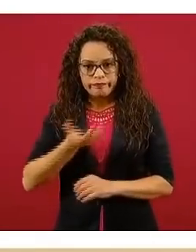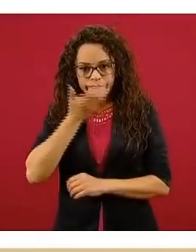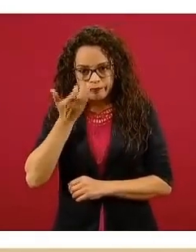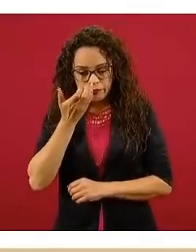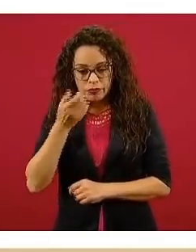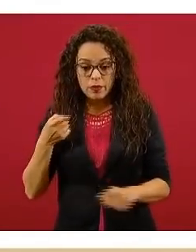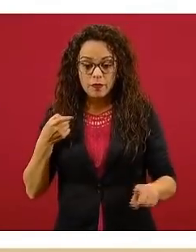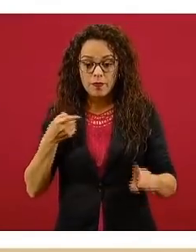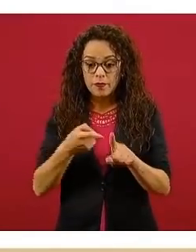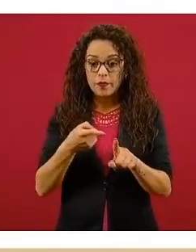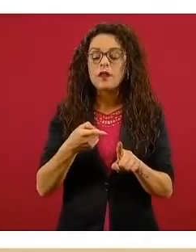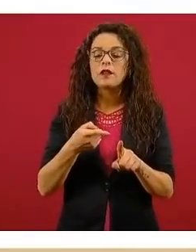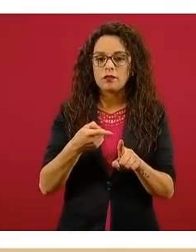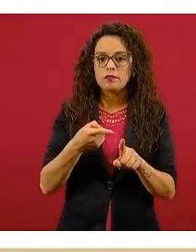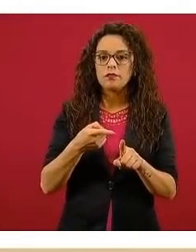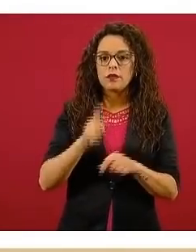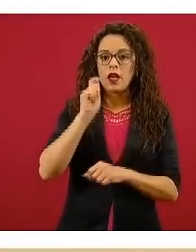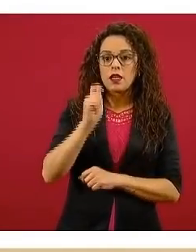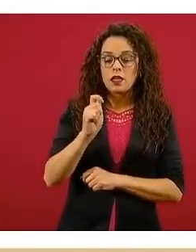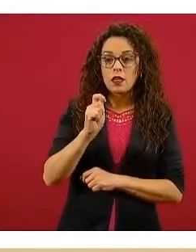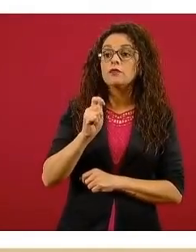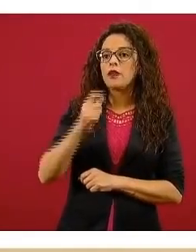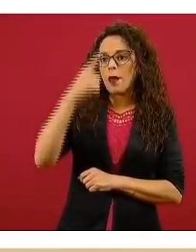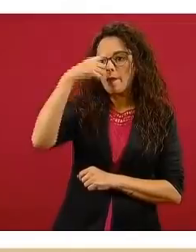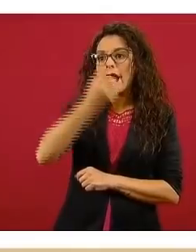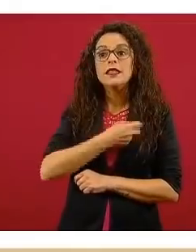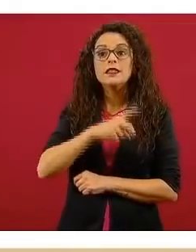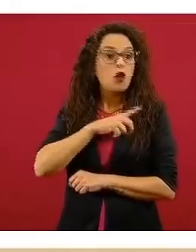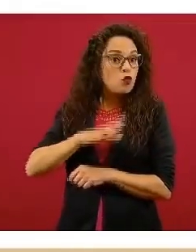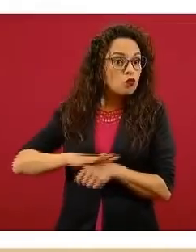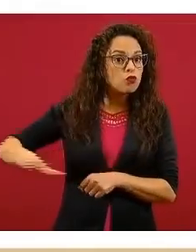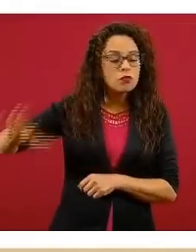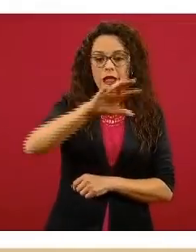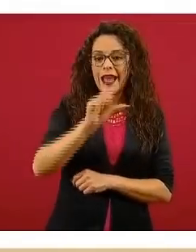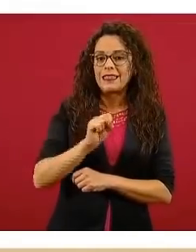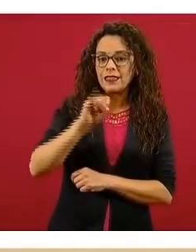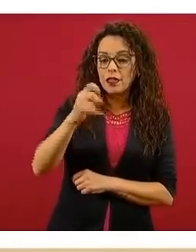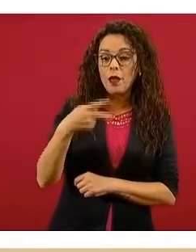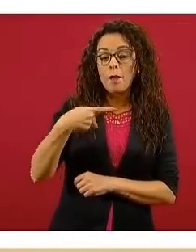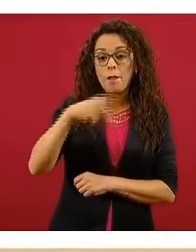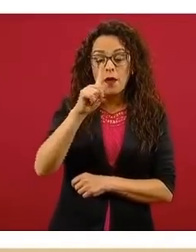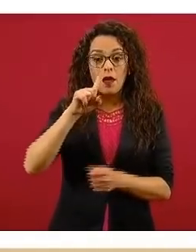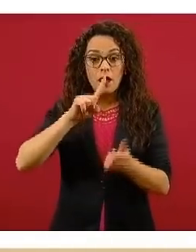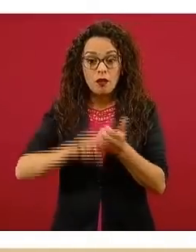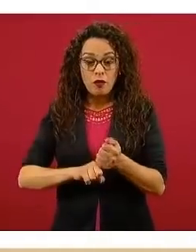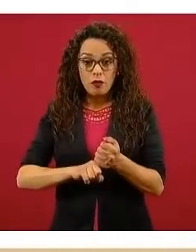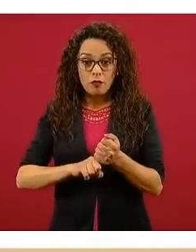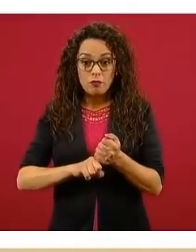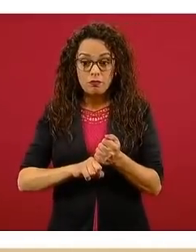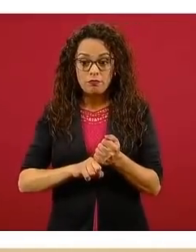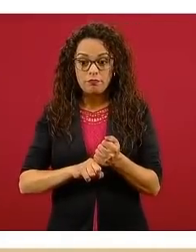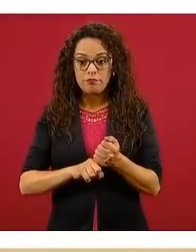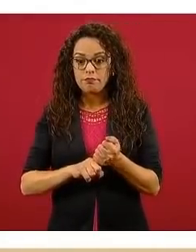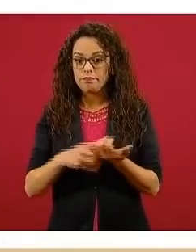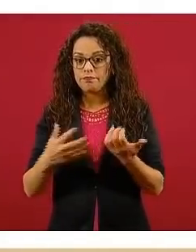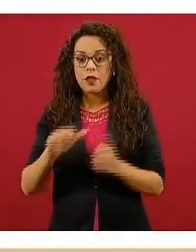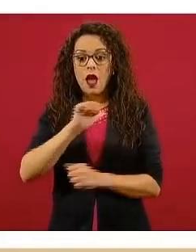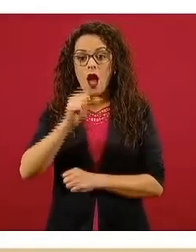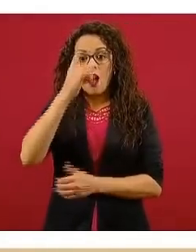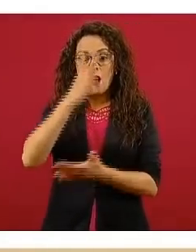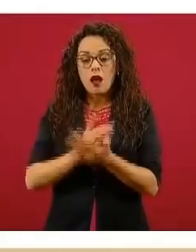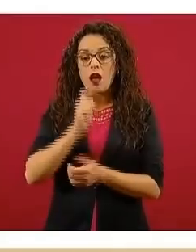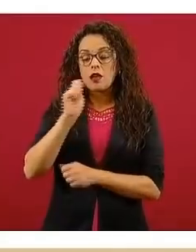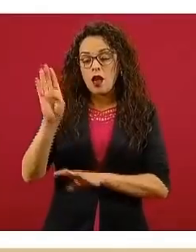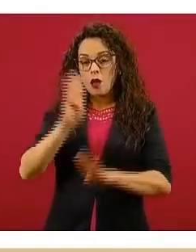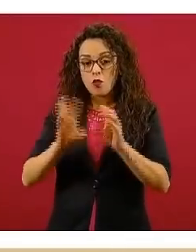integral. O sea, la visión es de salud pública, pero no solamente se va a centrar en cuestiones biológicas